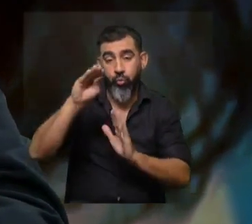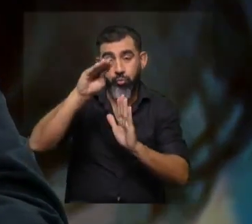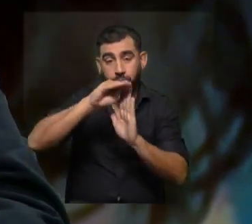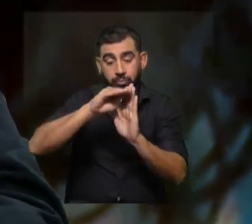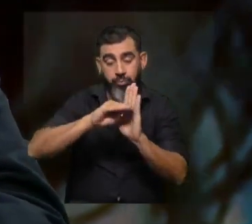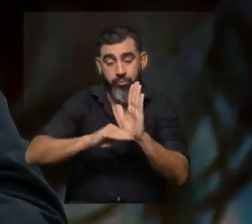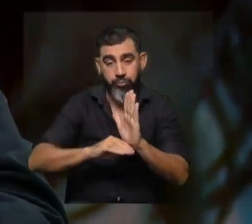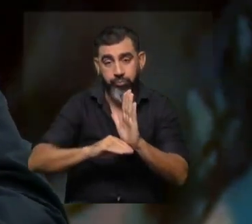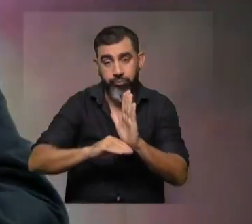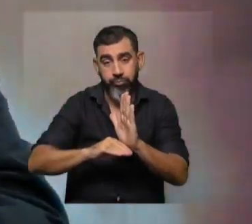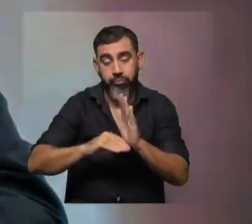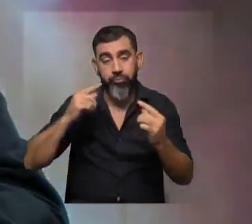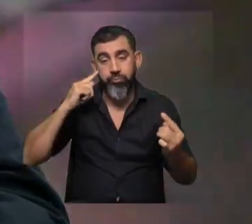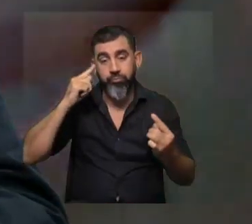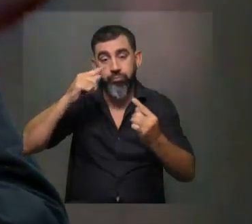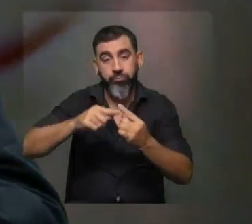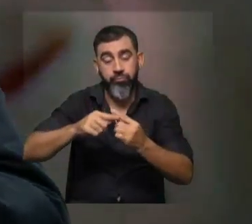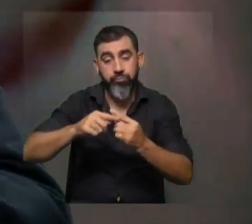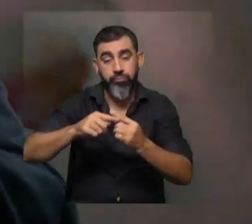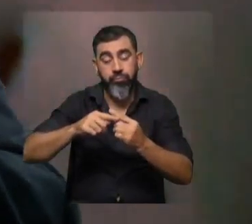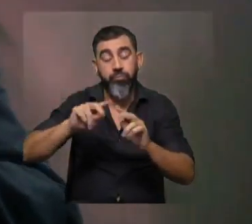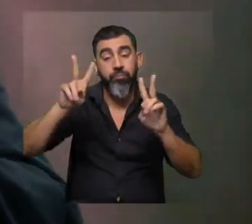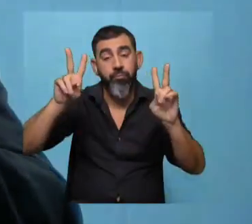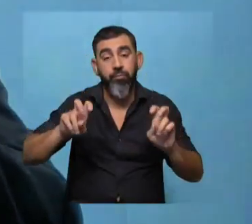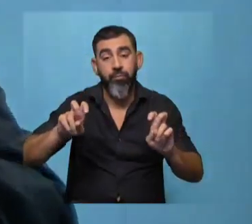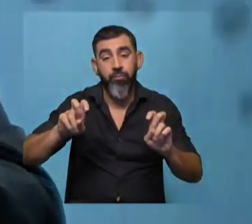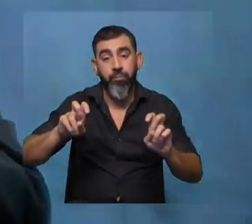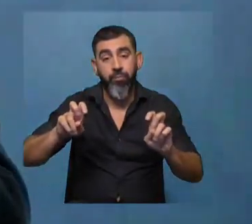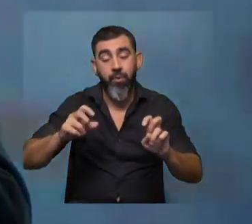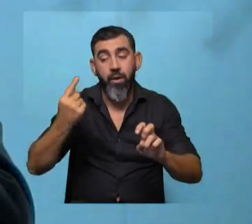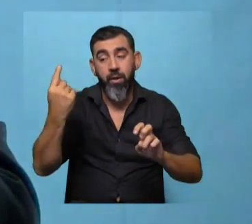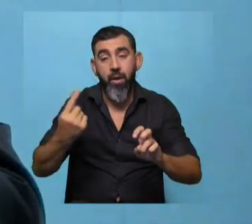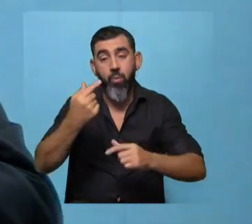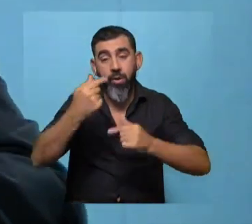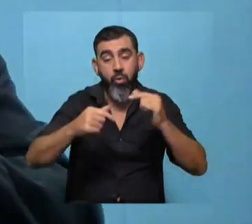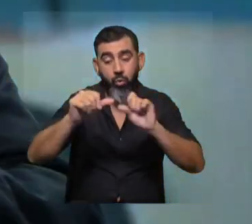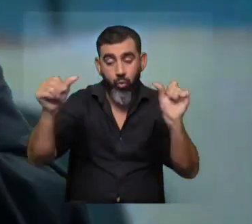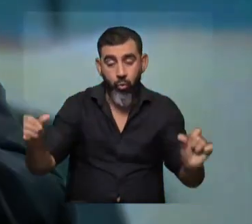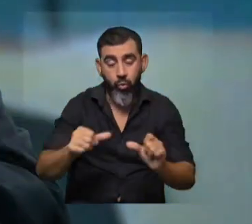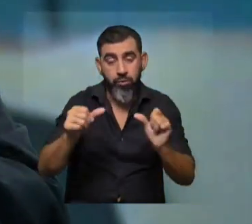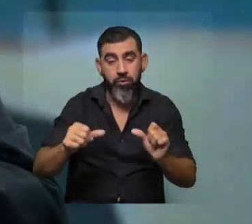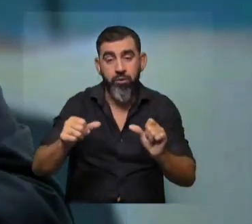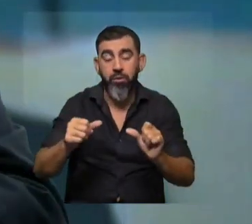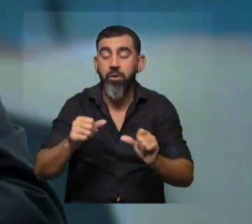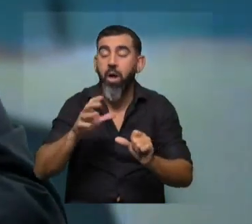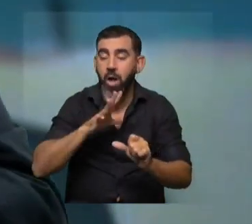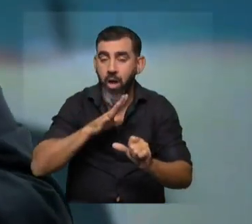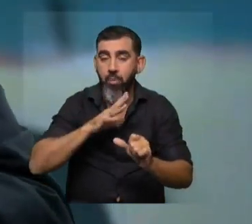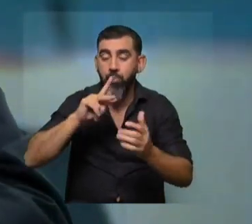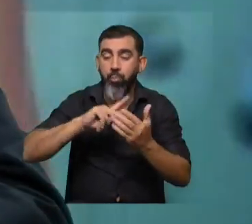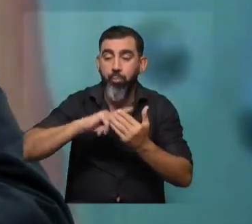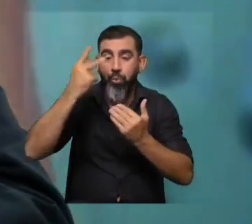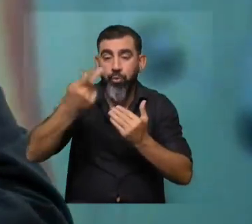tienen un objetivo para alcanzar en que en cada instrumento que hacemos hay un buen porcentaje de proyectos